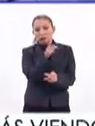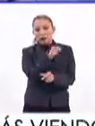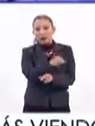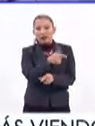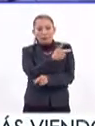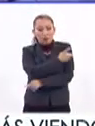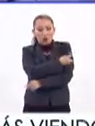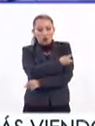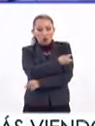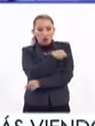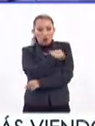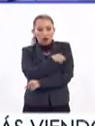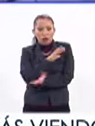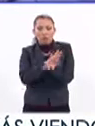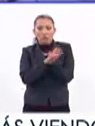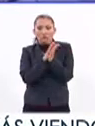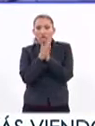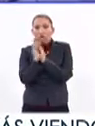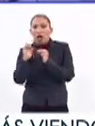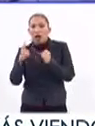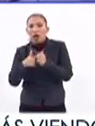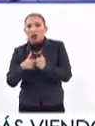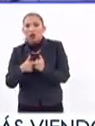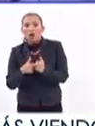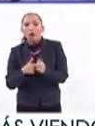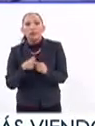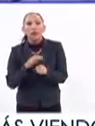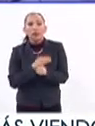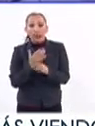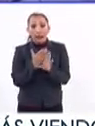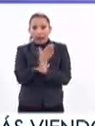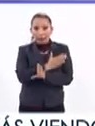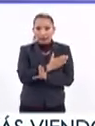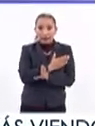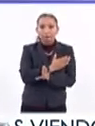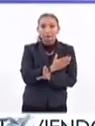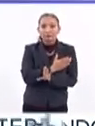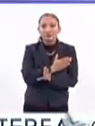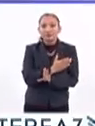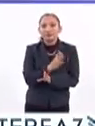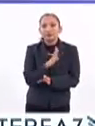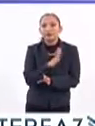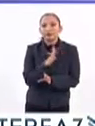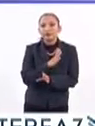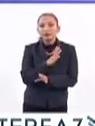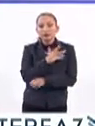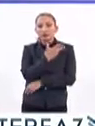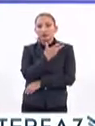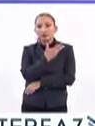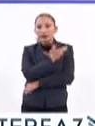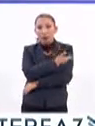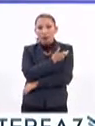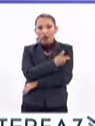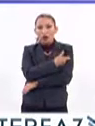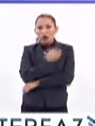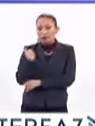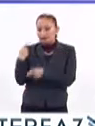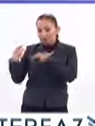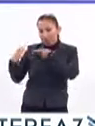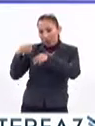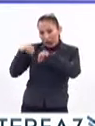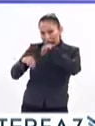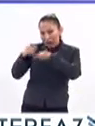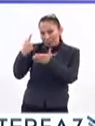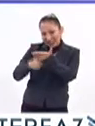vacunas tienen efectos secundarios porque originalmente las vacunas son producidas